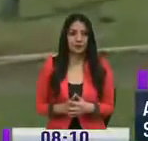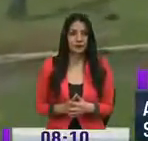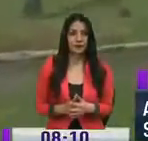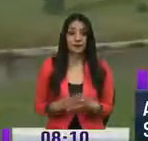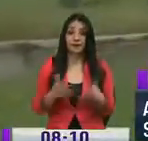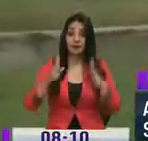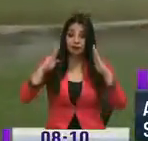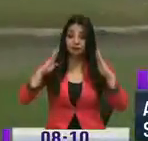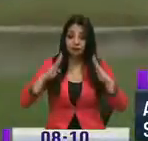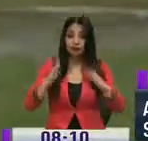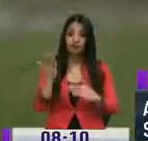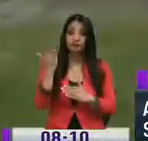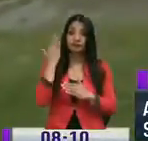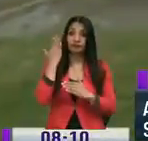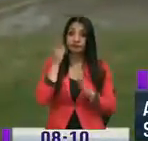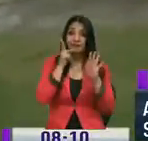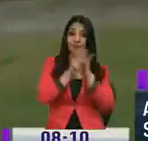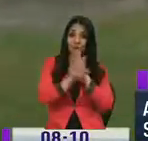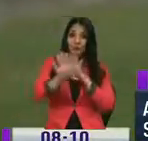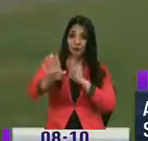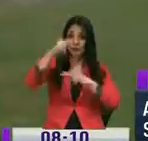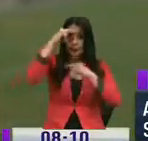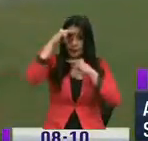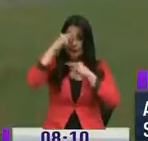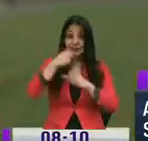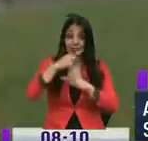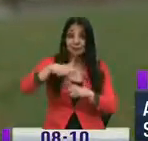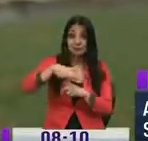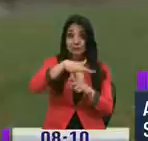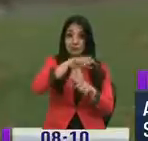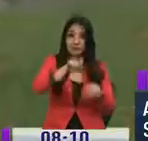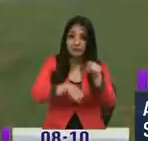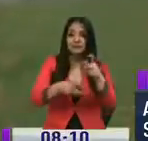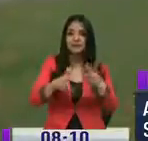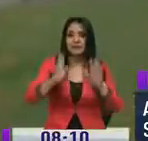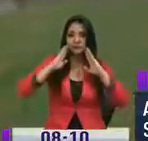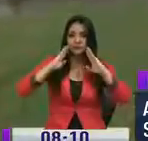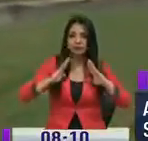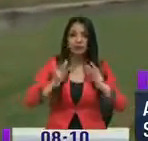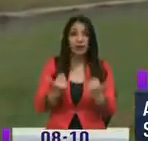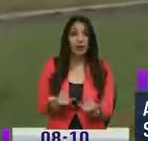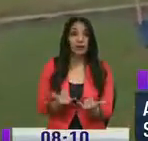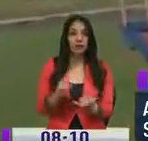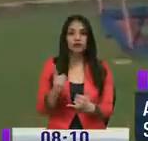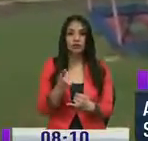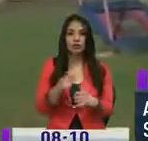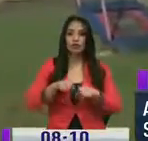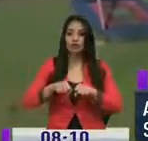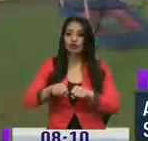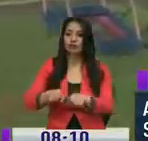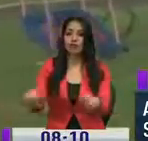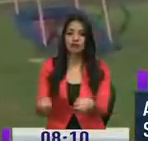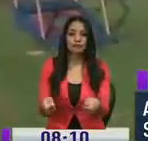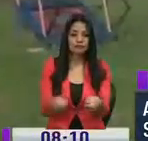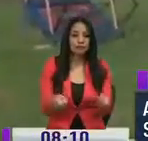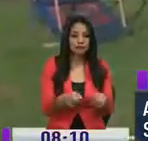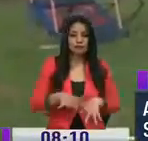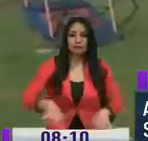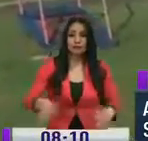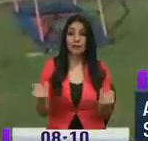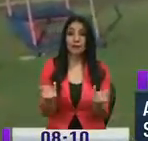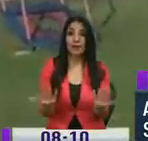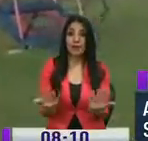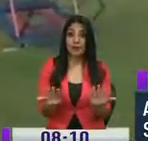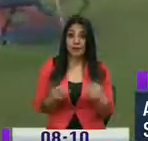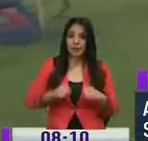hace algunos días la denuncia que hicieron en este parque. En este momento nos encontramos echando una barbeada de lo que es área verde para que quede completamente bien